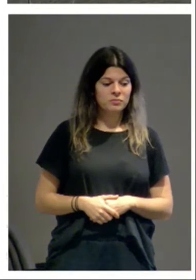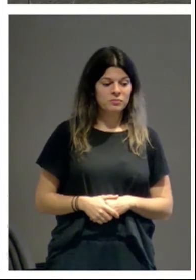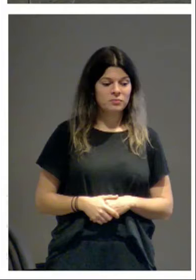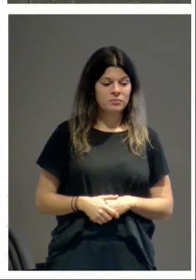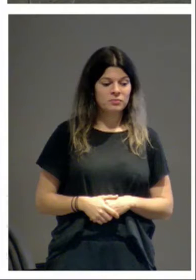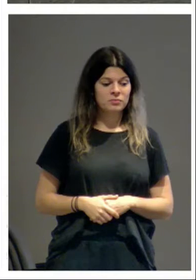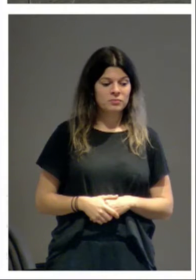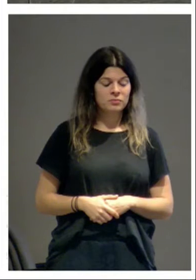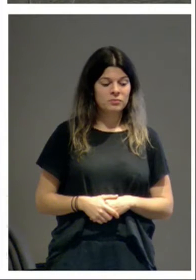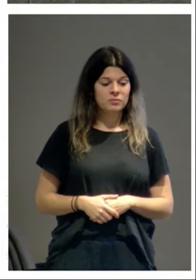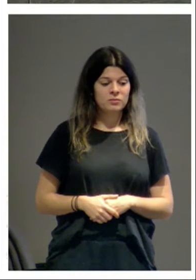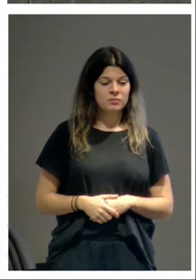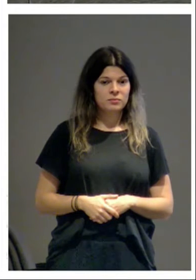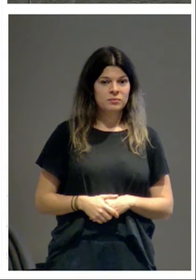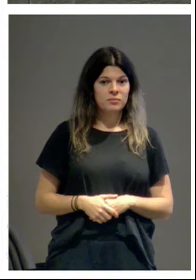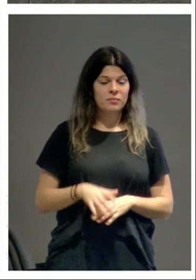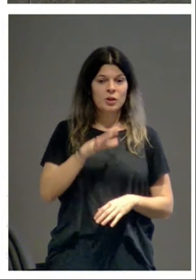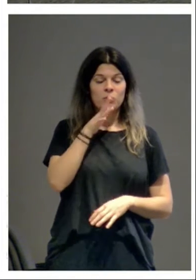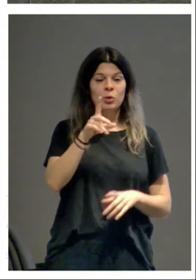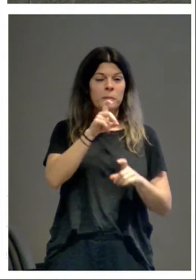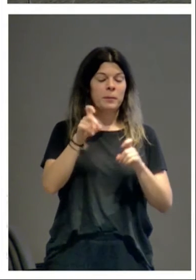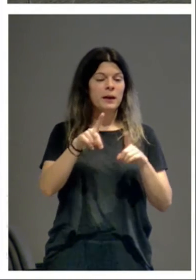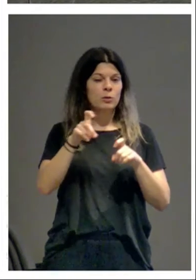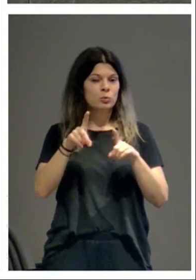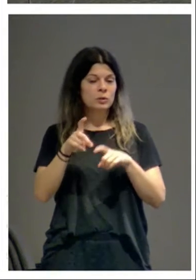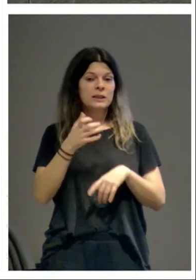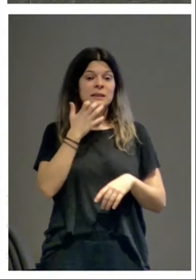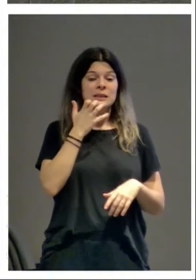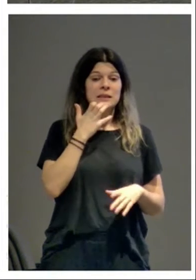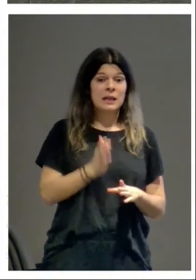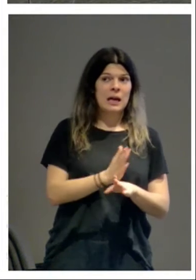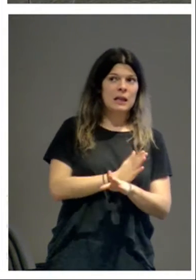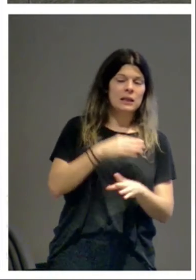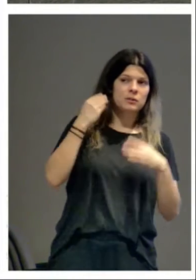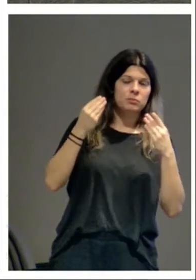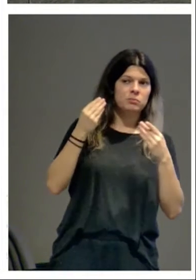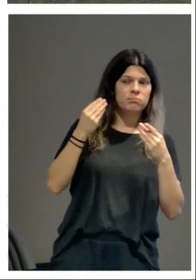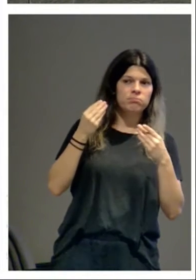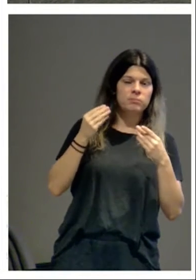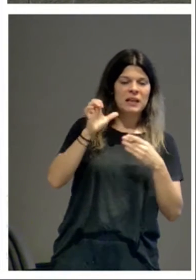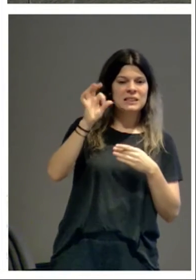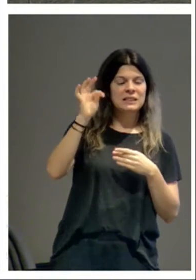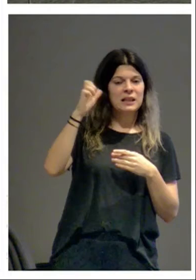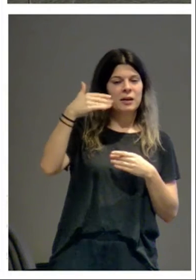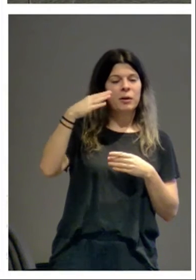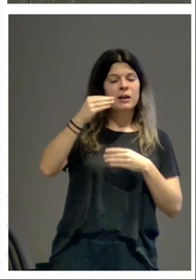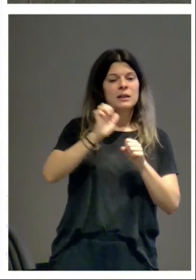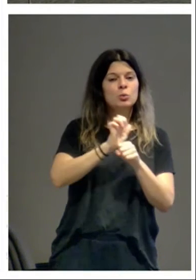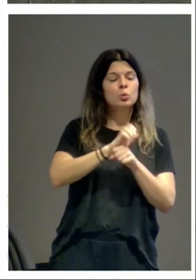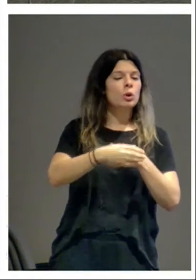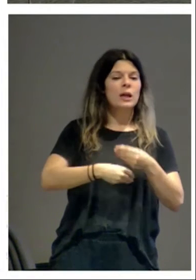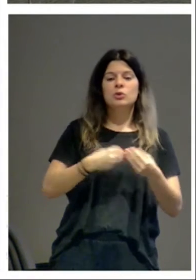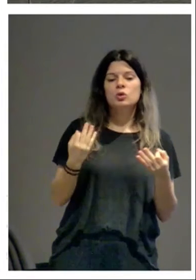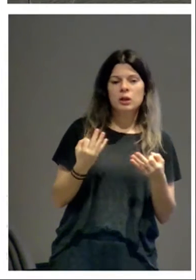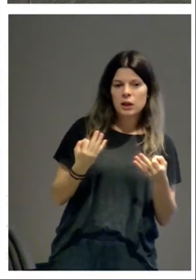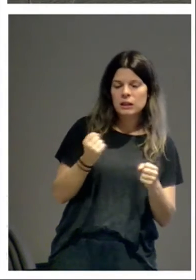porque despertó nuevas preguntas. Si la pregunta antes era, bueno, ¿qué había hecho Esteban, escultor, trabajando por un sitio